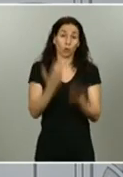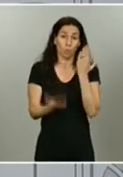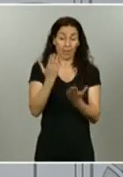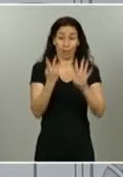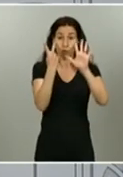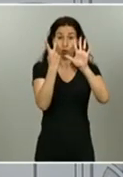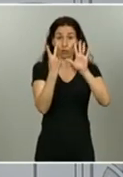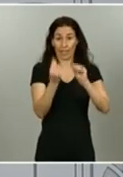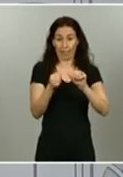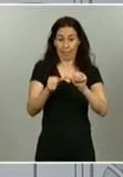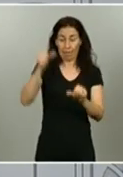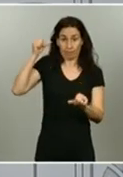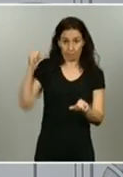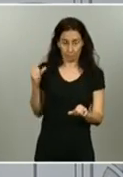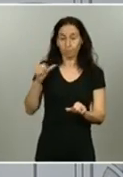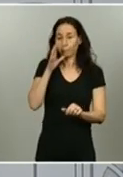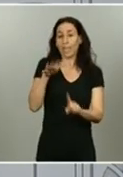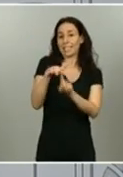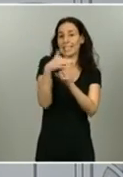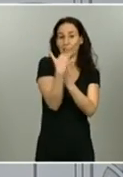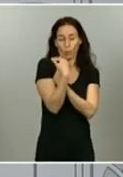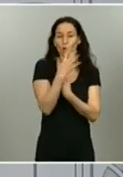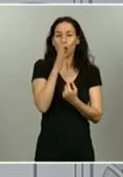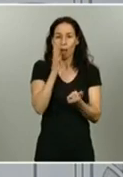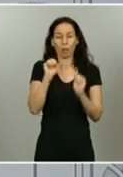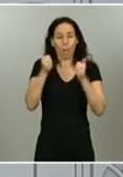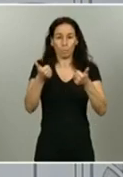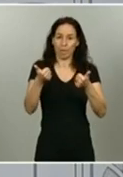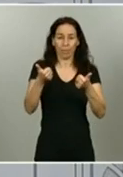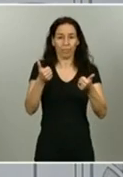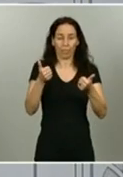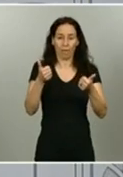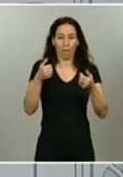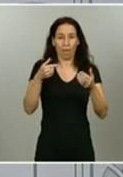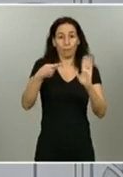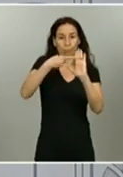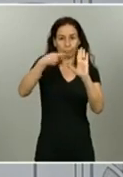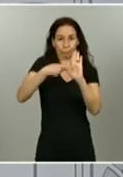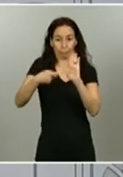la situación que estamos desde ese escalado ahora mismo y la transición a diferentes fases.